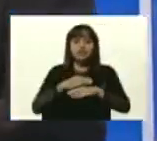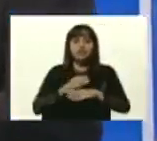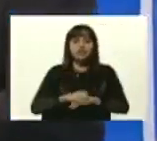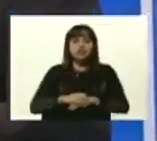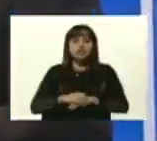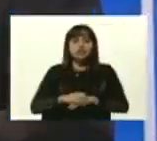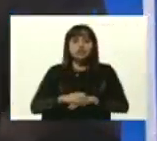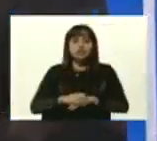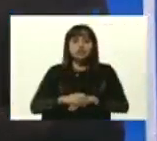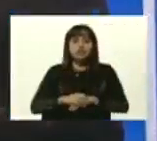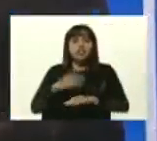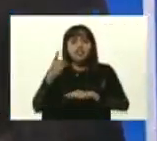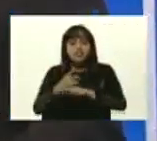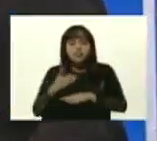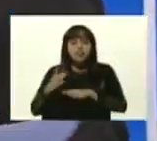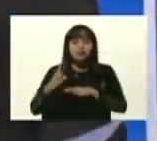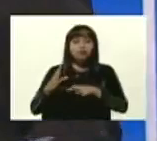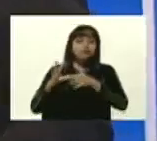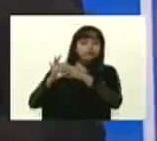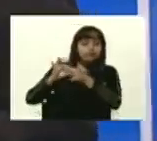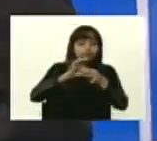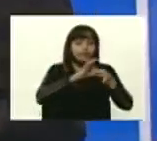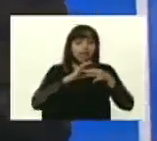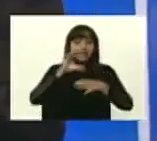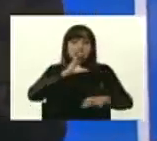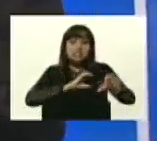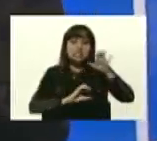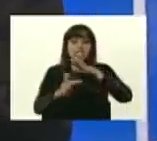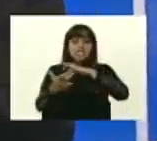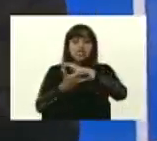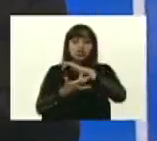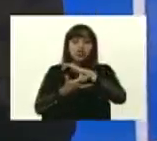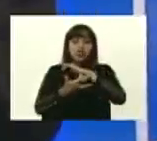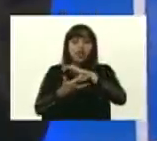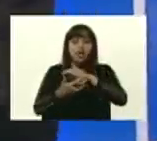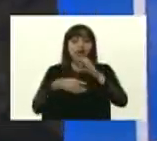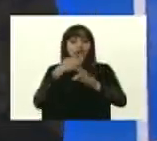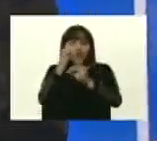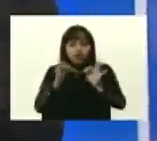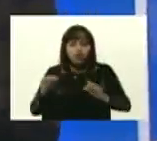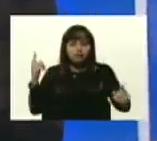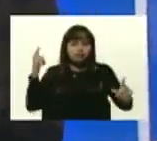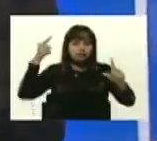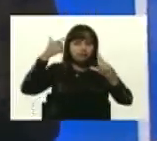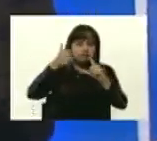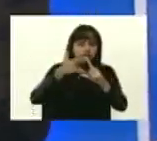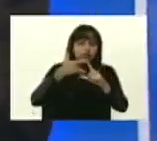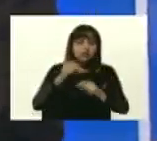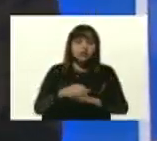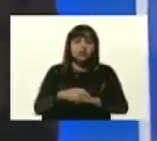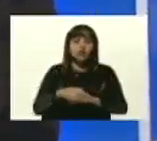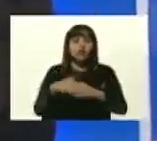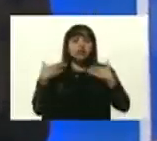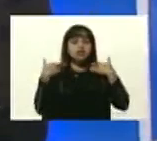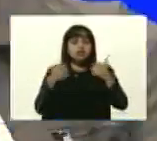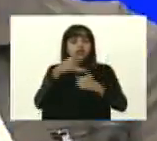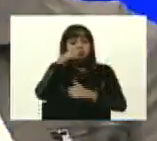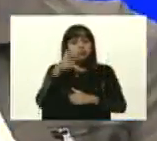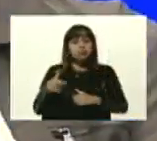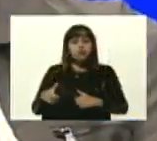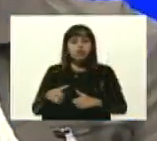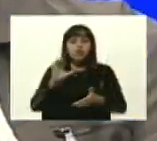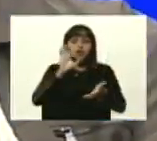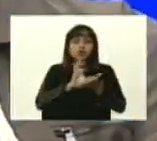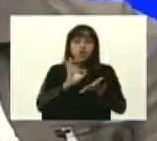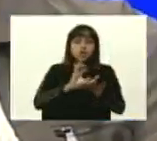articular la ciencia, la tecnología, su creación, de manera directa con la realidad, con la salud del pueblo, con los